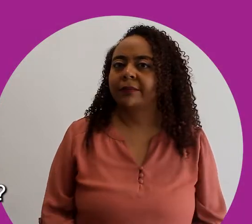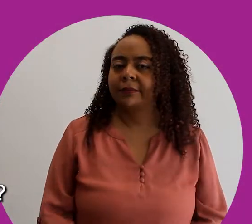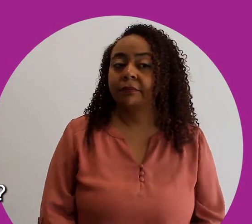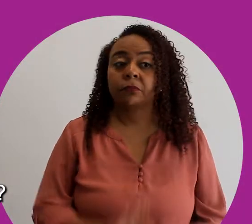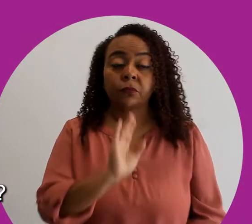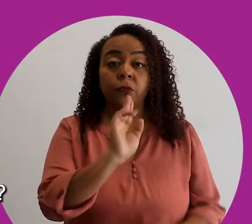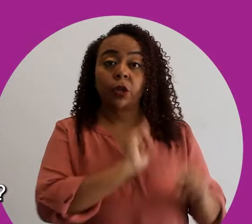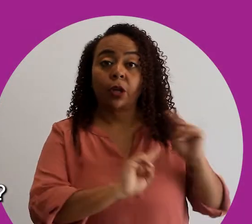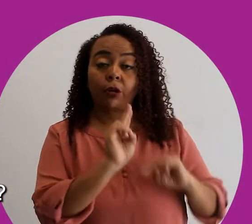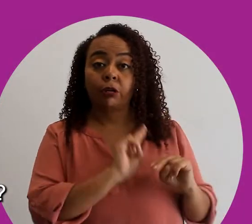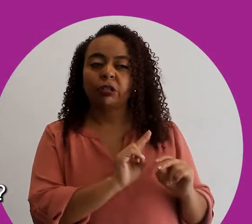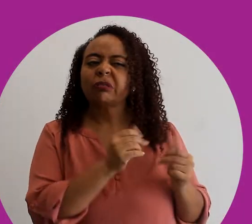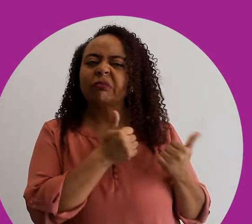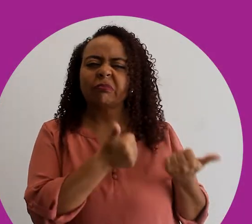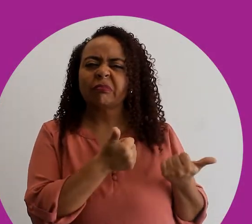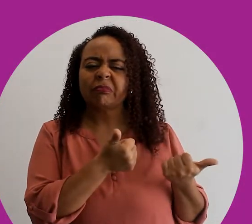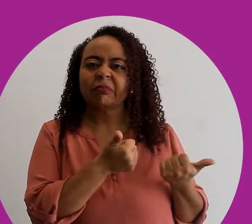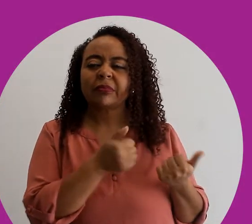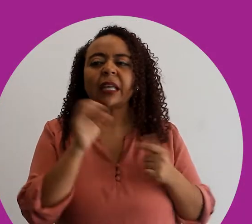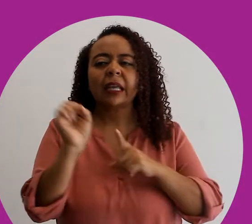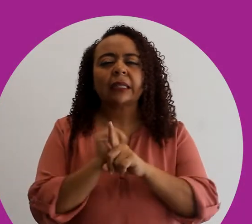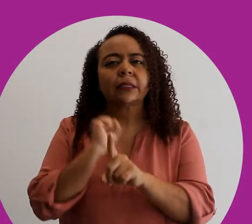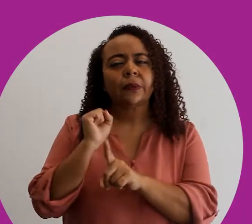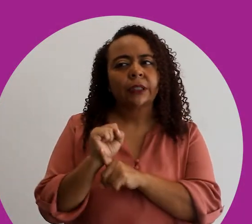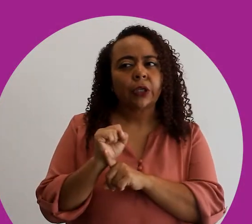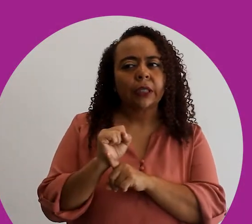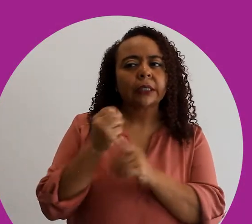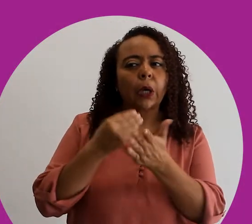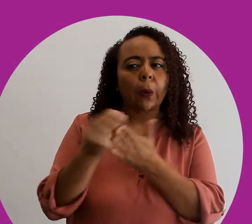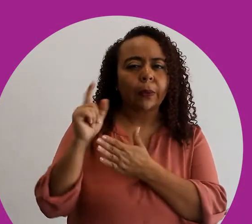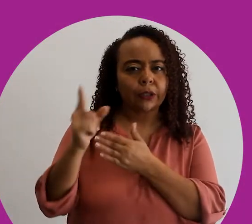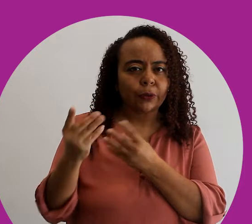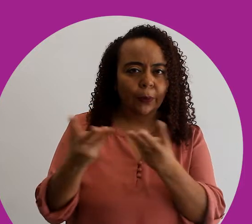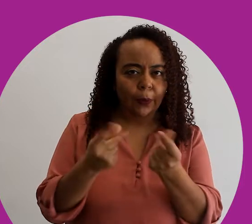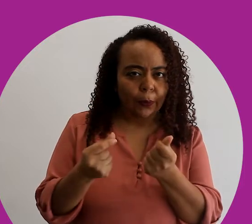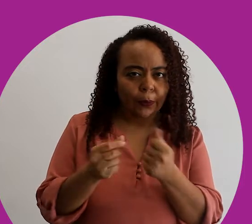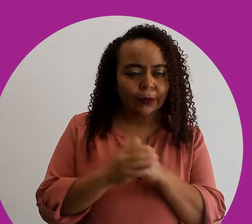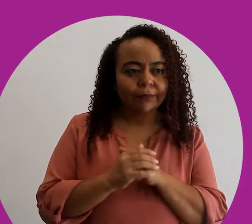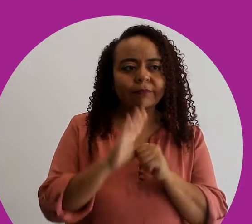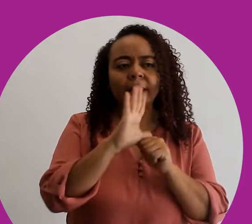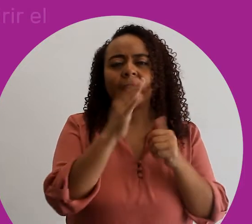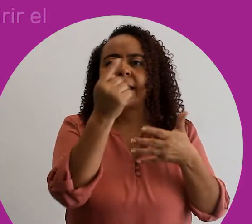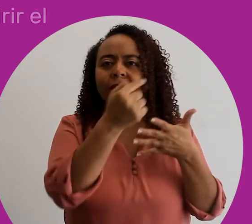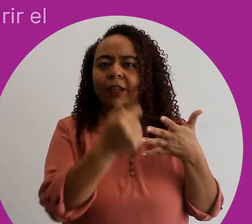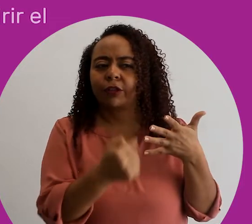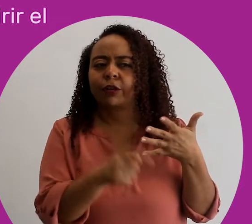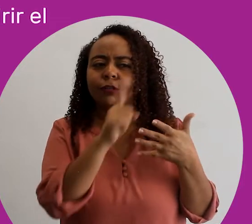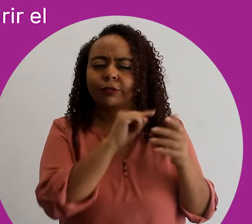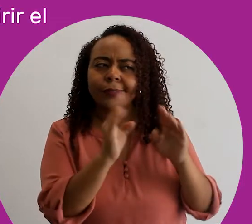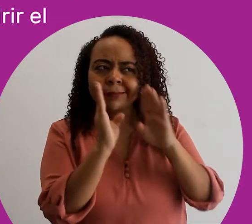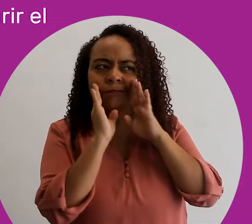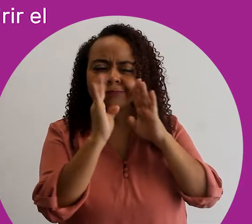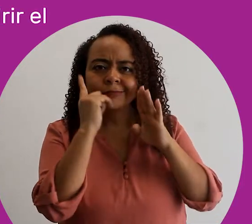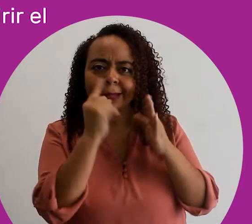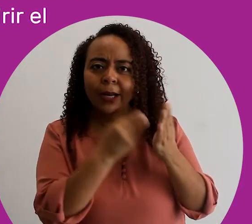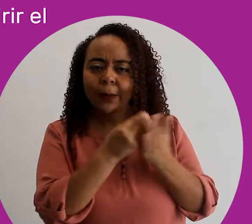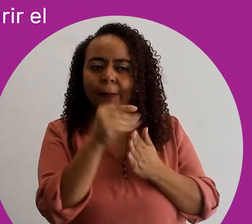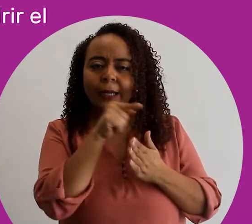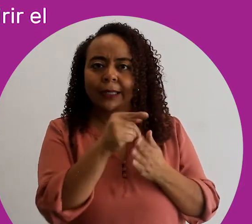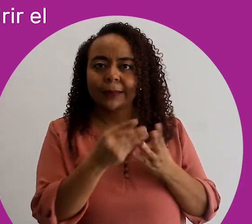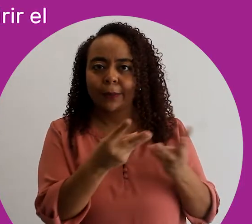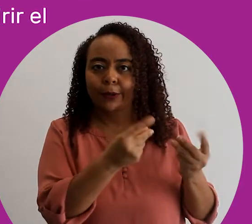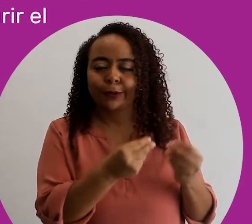compra? ¿Cómo llegó a su negocio? ¿En qué situaciones adquieren sus productos y servicios? ¿Qué factores tomó en cuenta